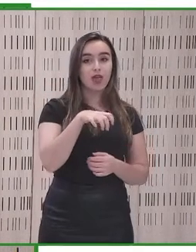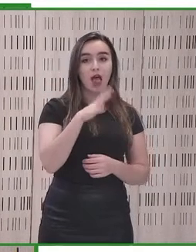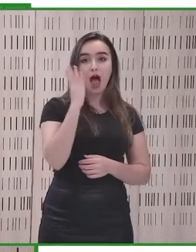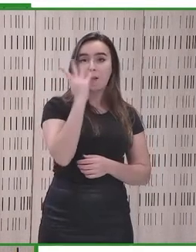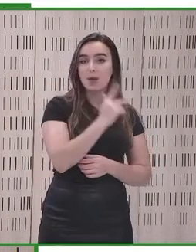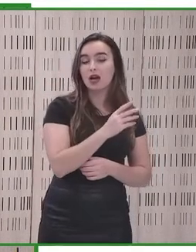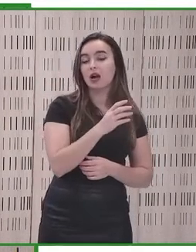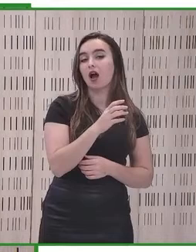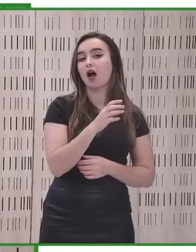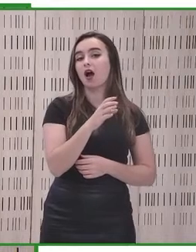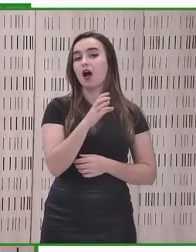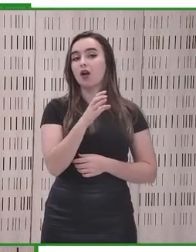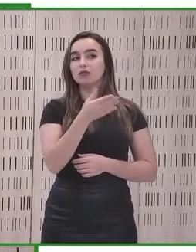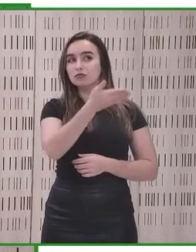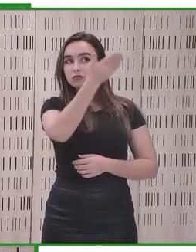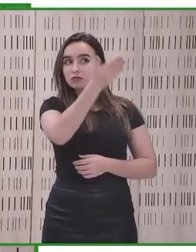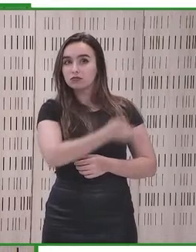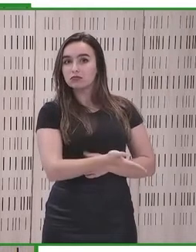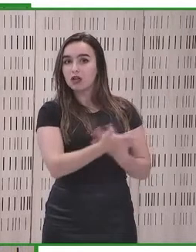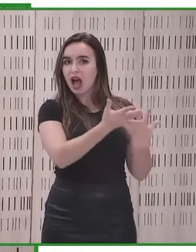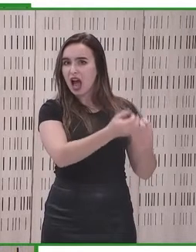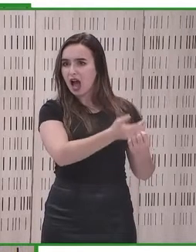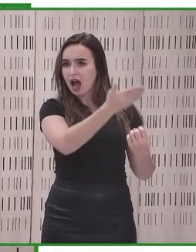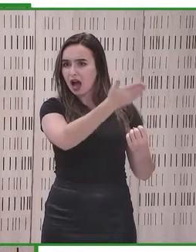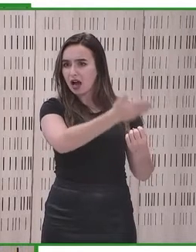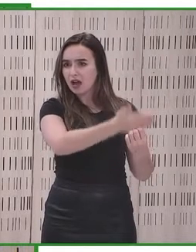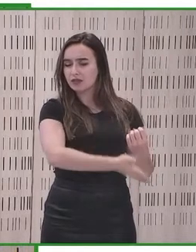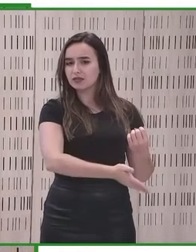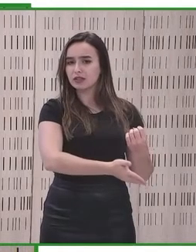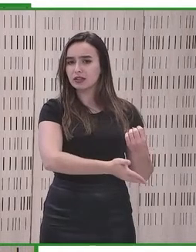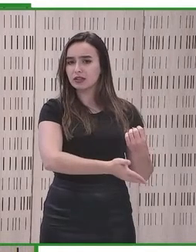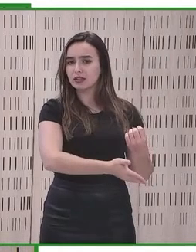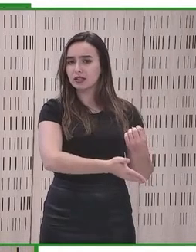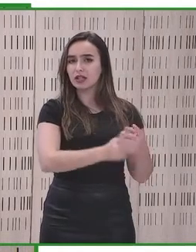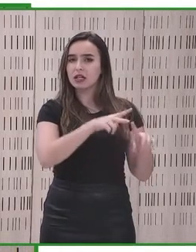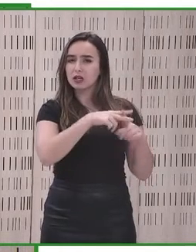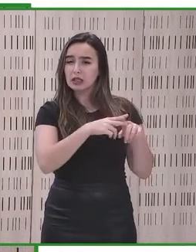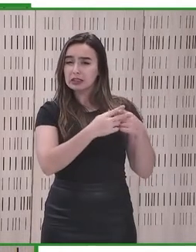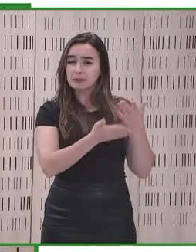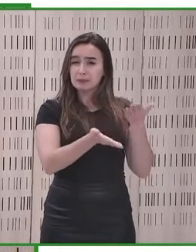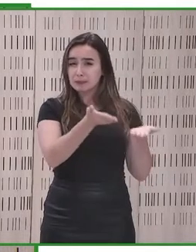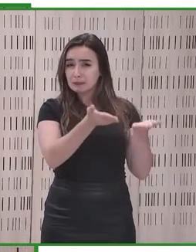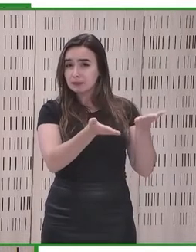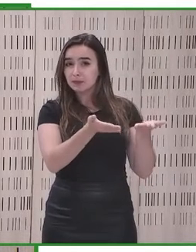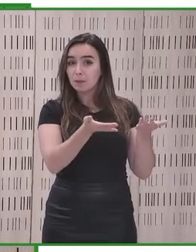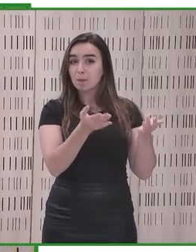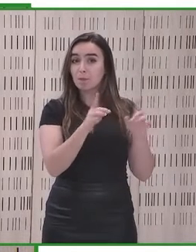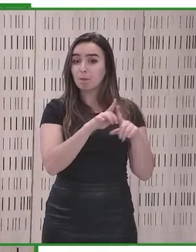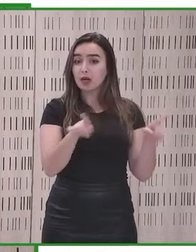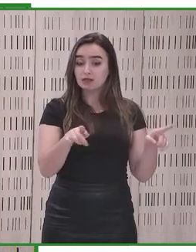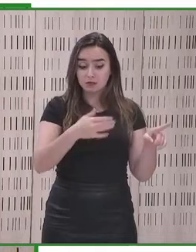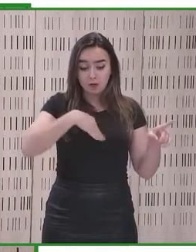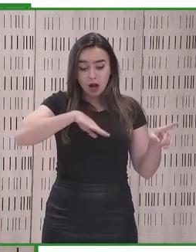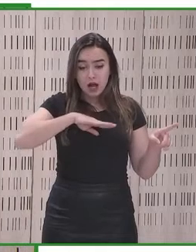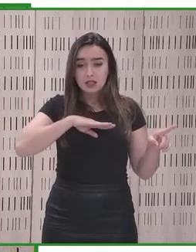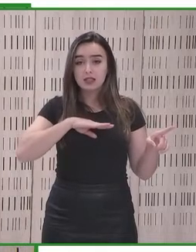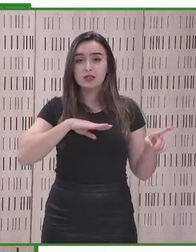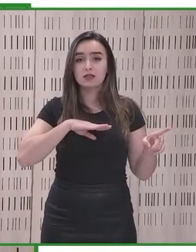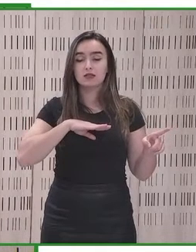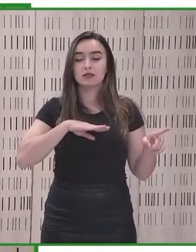de la OEA, ustedes tienen un instrumento parecido. Para nosotros es un